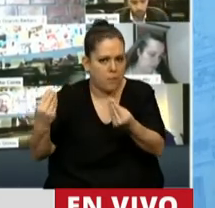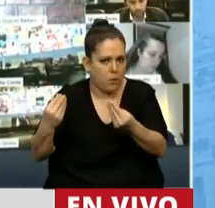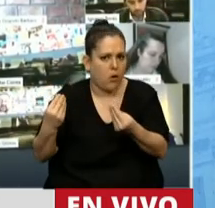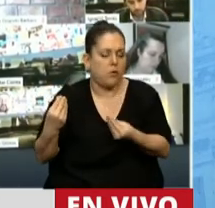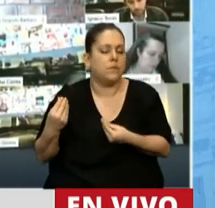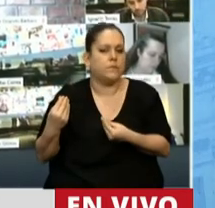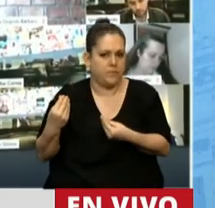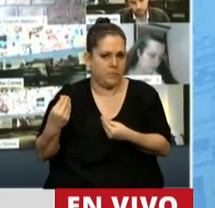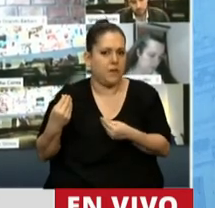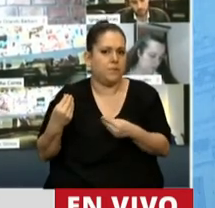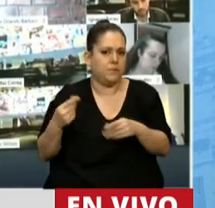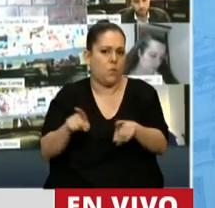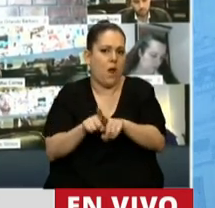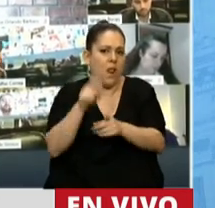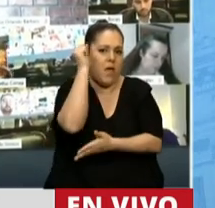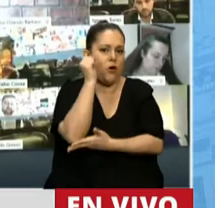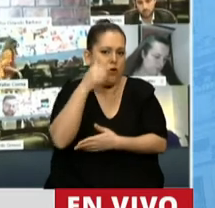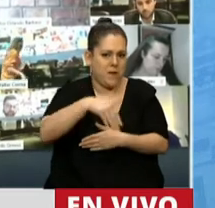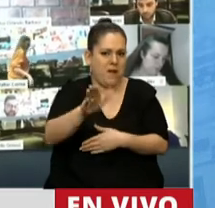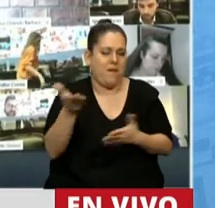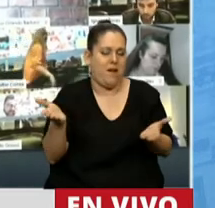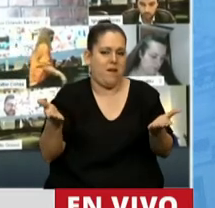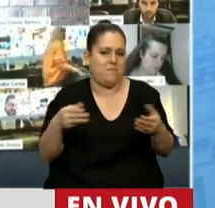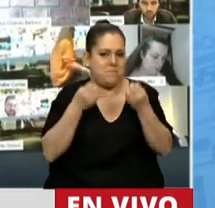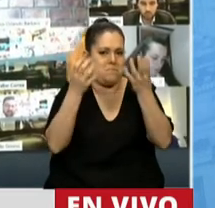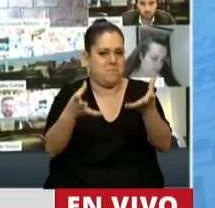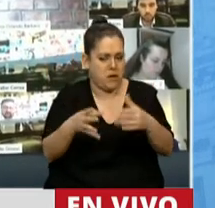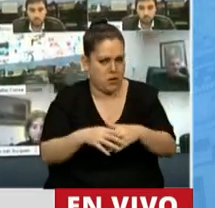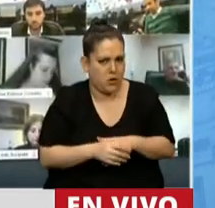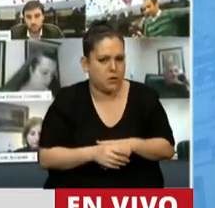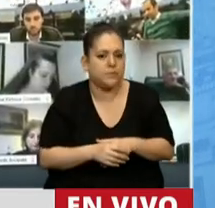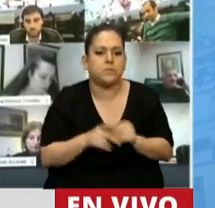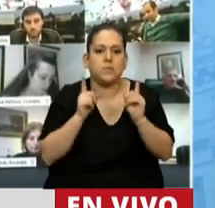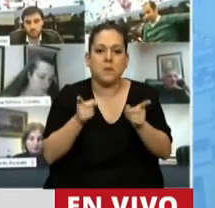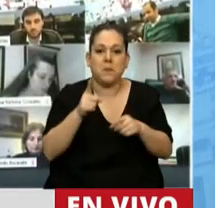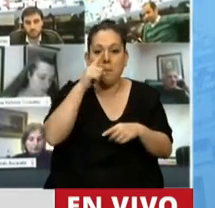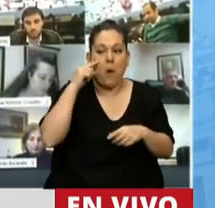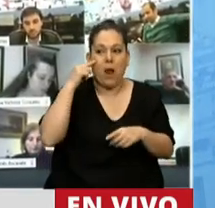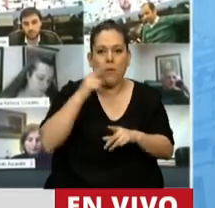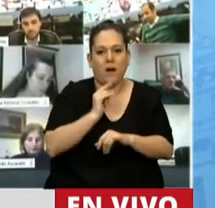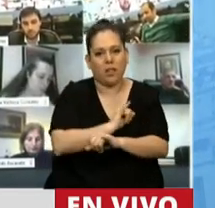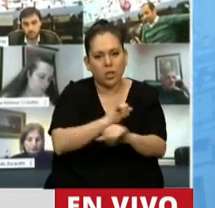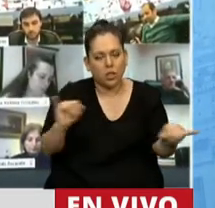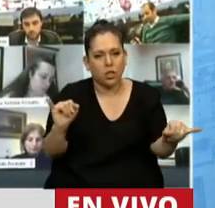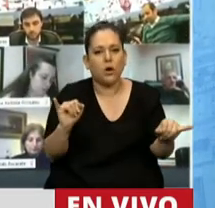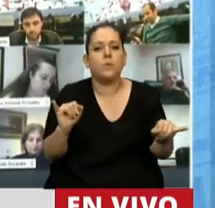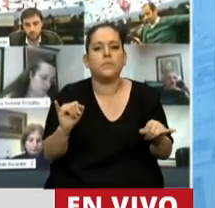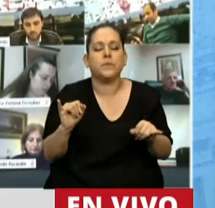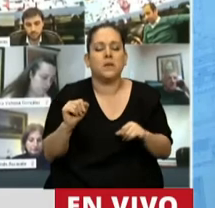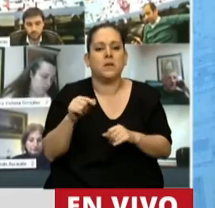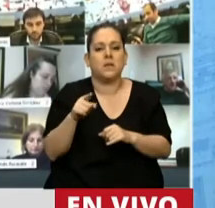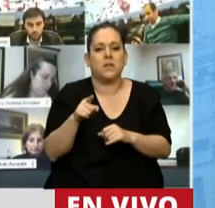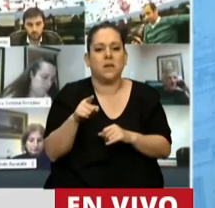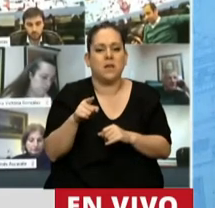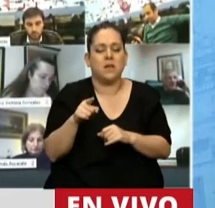alguna manera el proceso económico por venir. Destacando fuertemente esta impronta que ha dado el presidente Alberto Fernández, esta fuerte